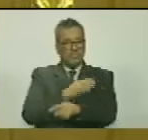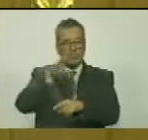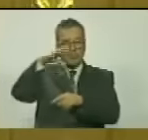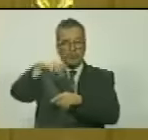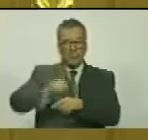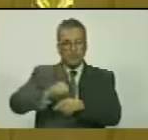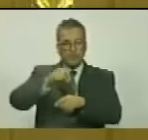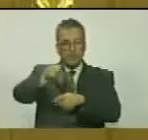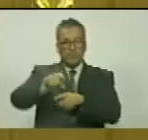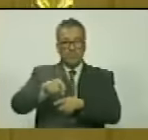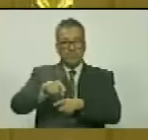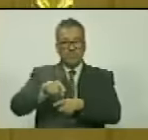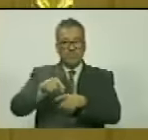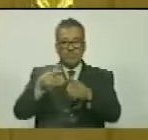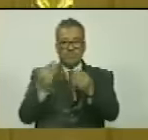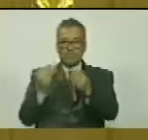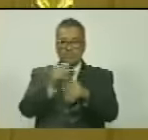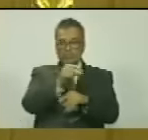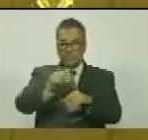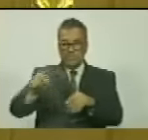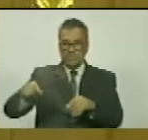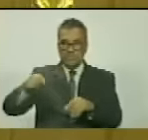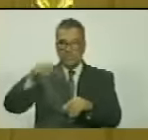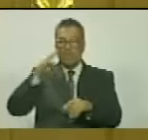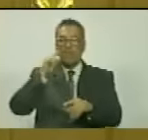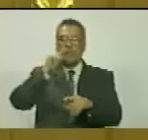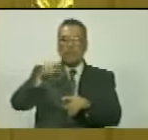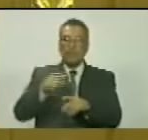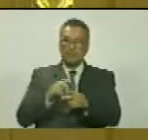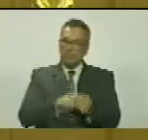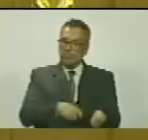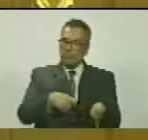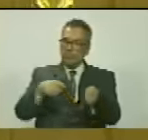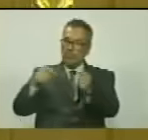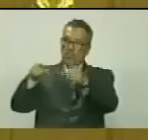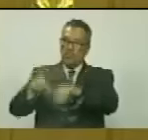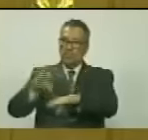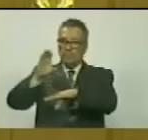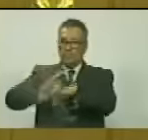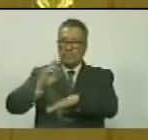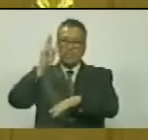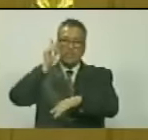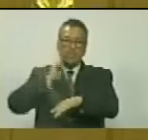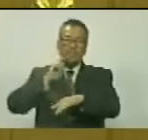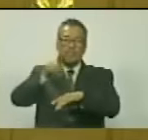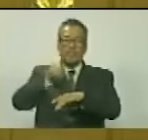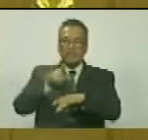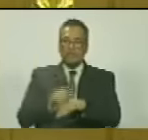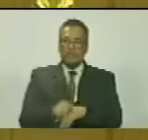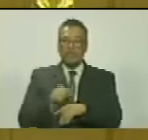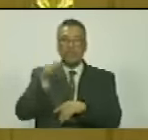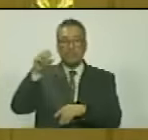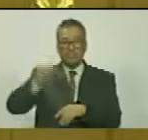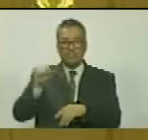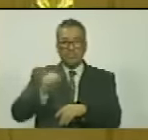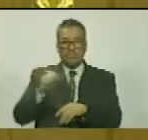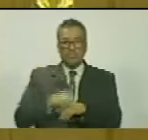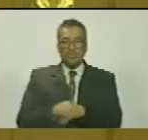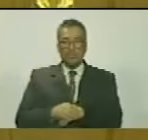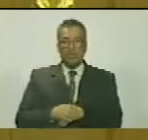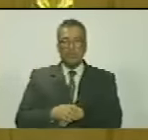a su comandante y a muchos de ellos a quienes trasladó hasta Ciudad Bolívar y, por supuesto,